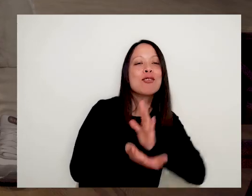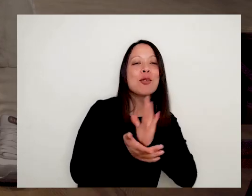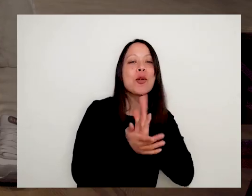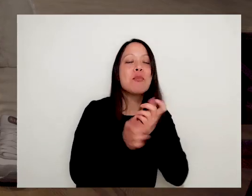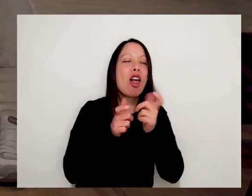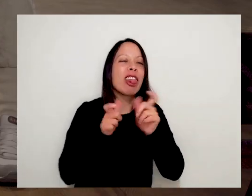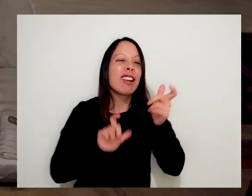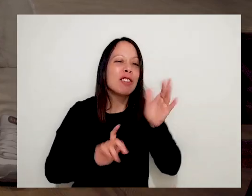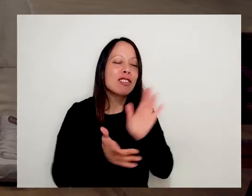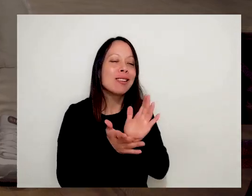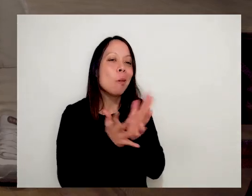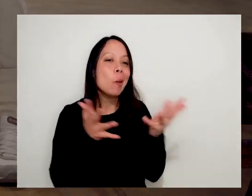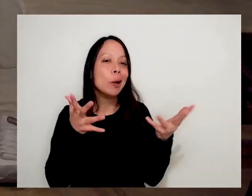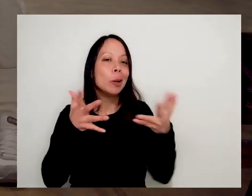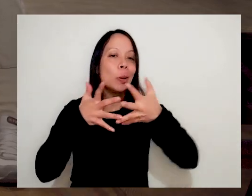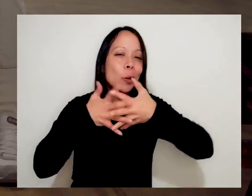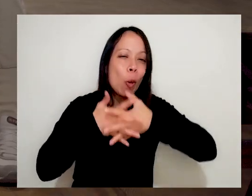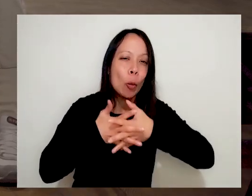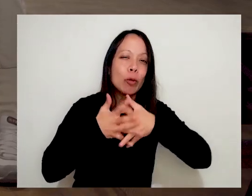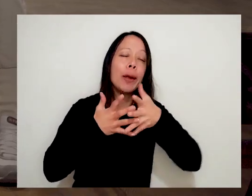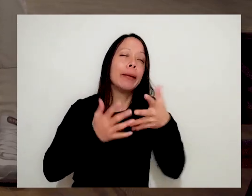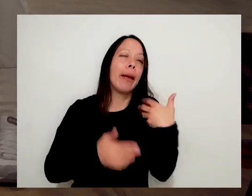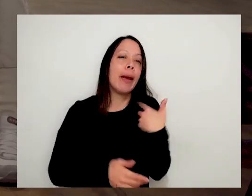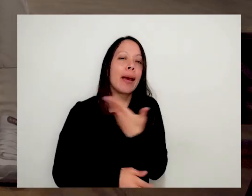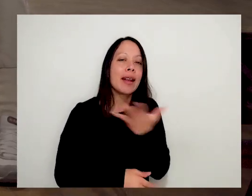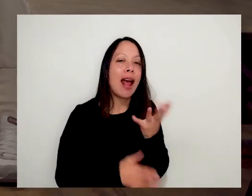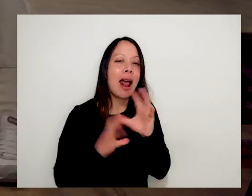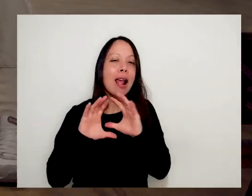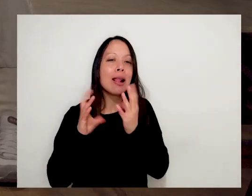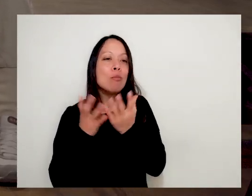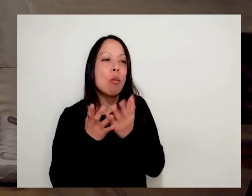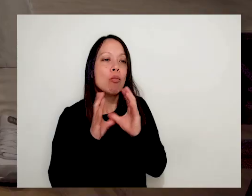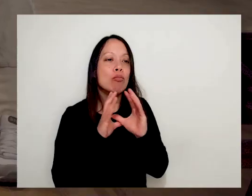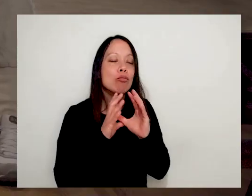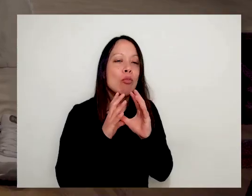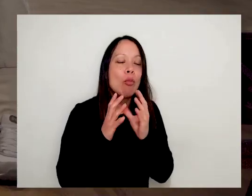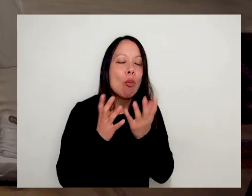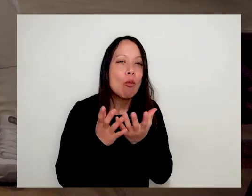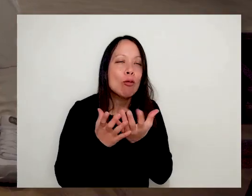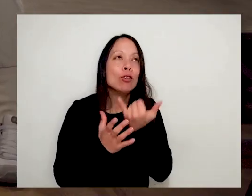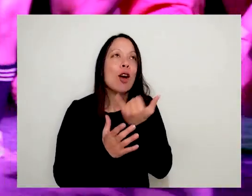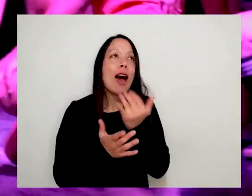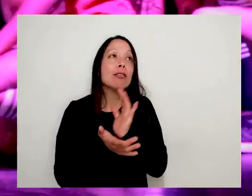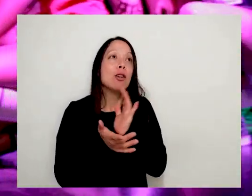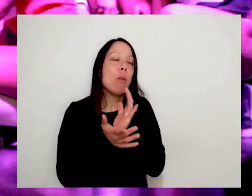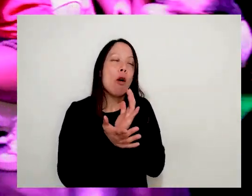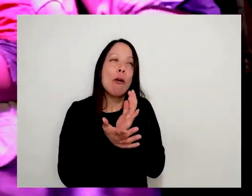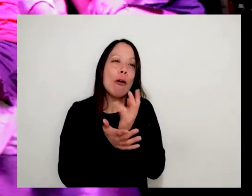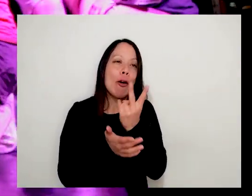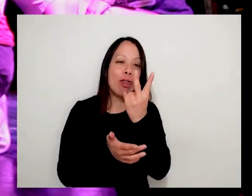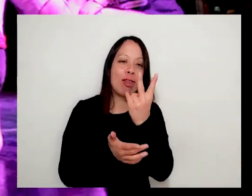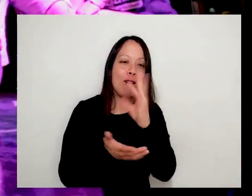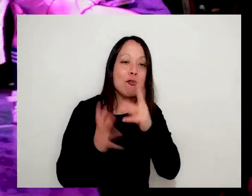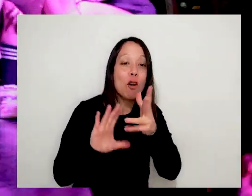Claro, hoy por ahí está más habilitado esos cruces. Entonces creo que en general el mundo está más híbrido. Más híbrido. Que